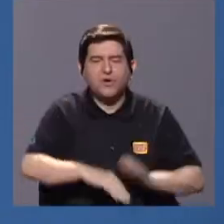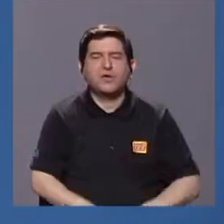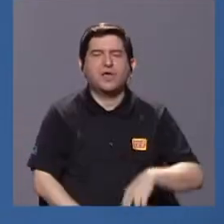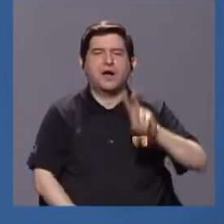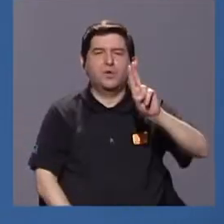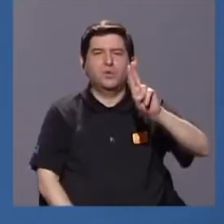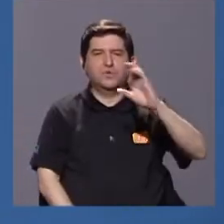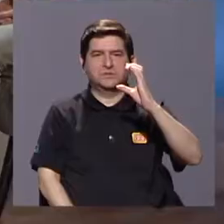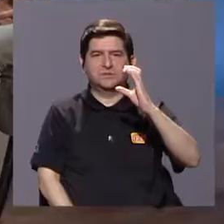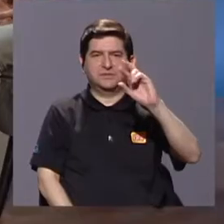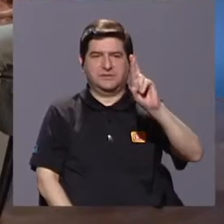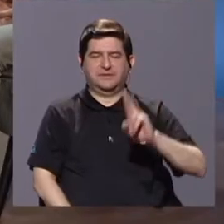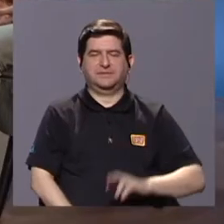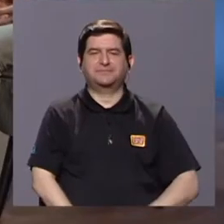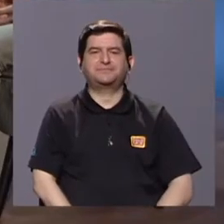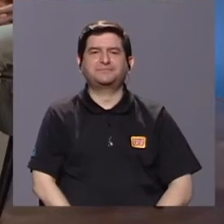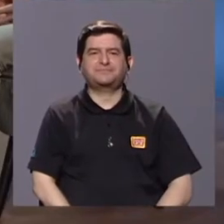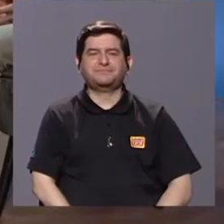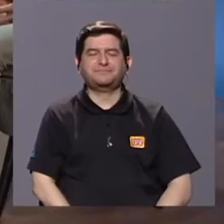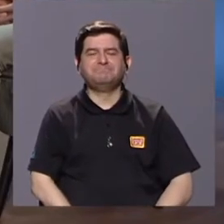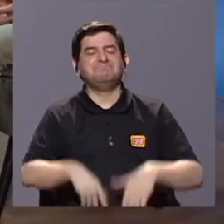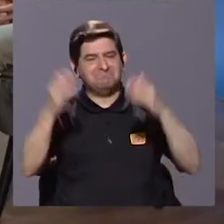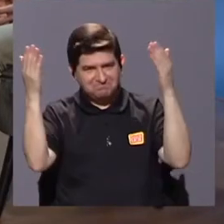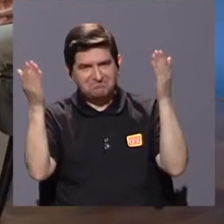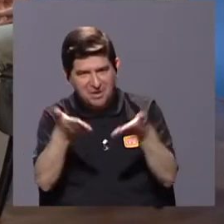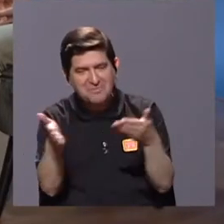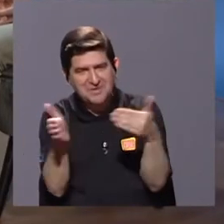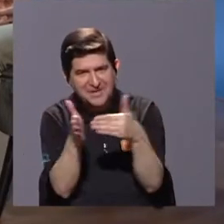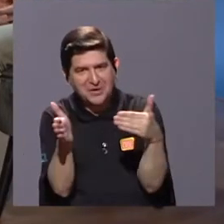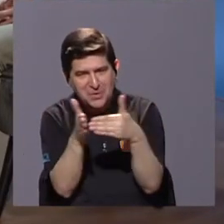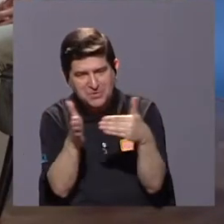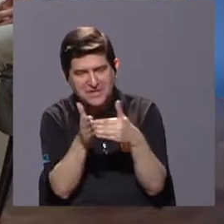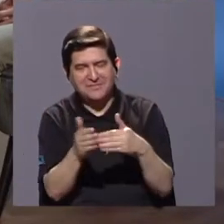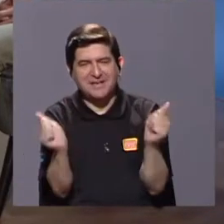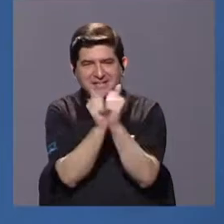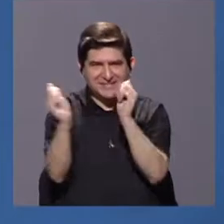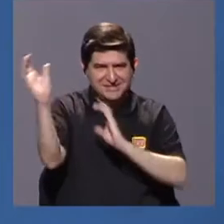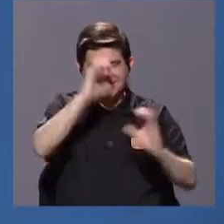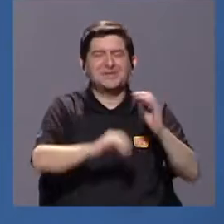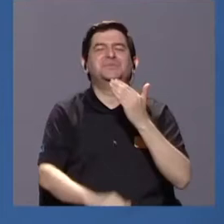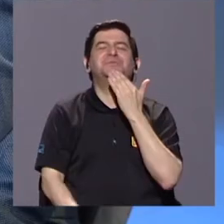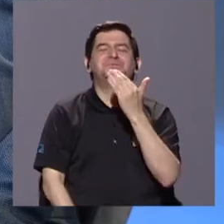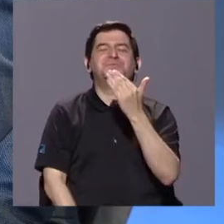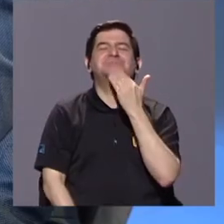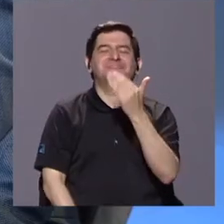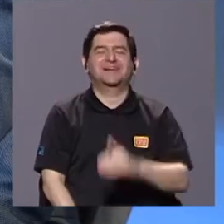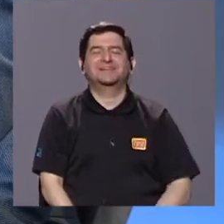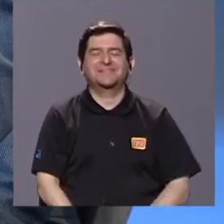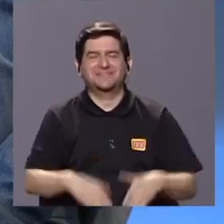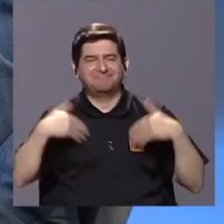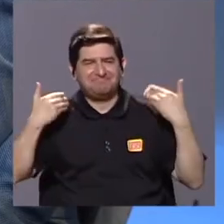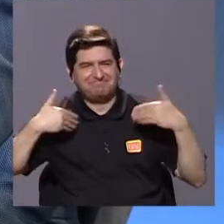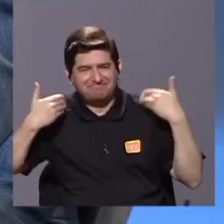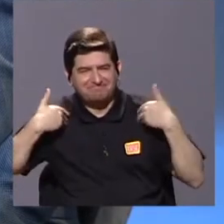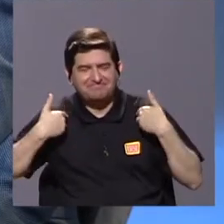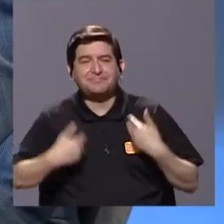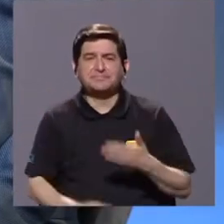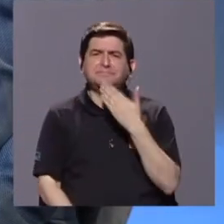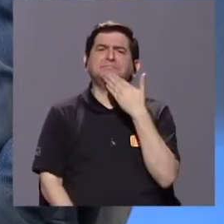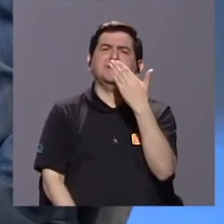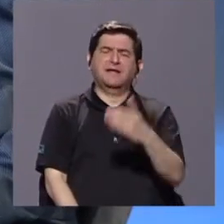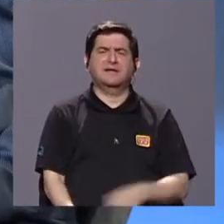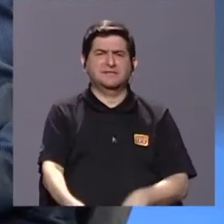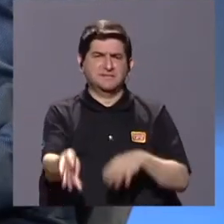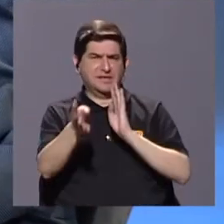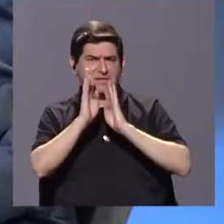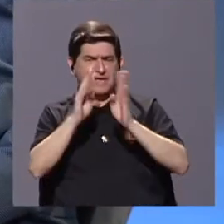Universidad de Costa Rica. Andrea, bienvenida una vez más a Conciencia. Muchas gracias, encantada. Gracias. Vamos a